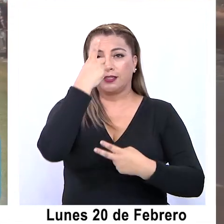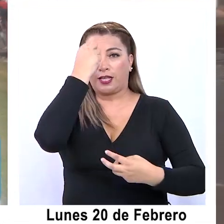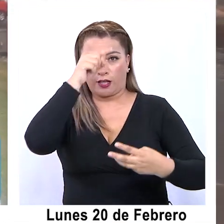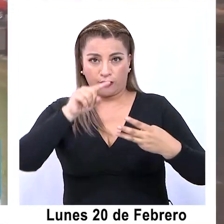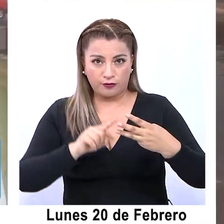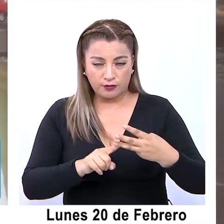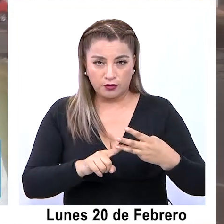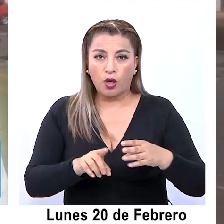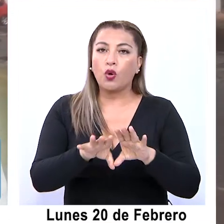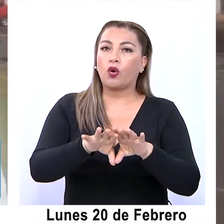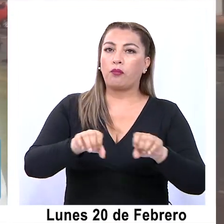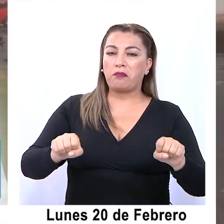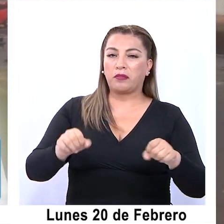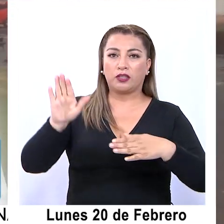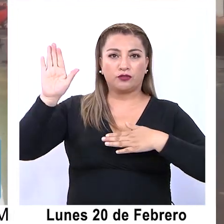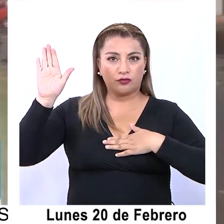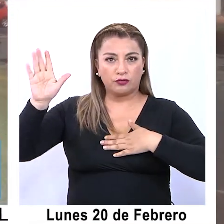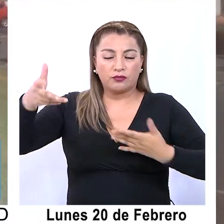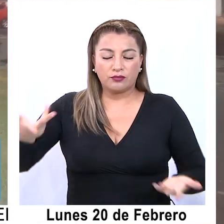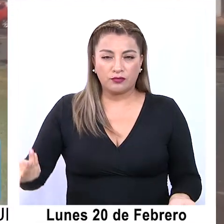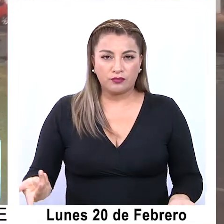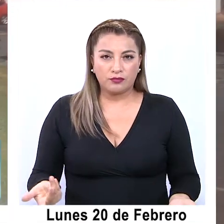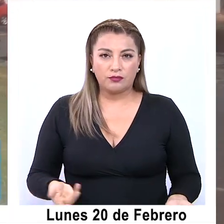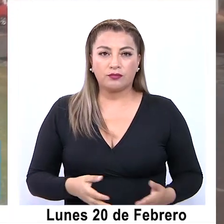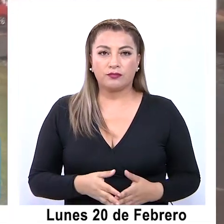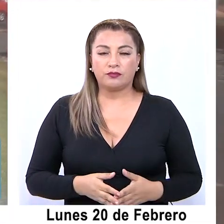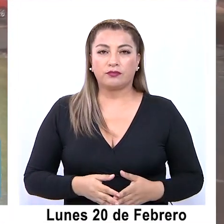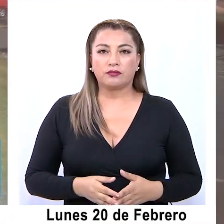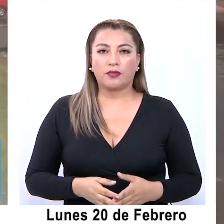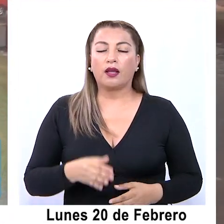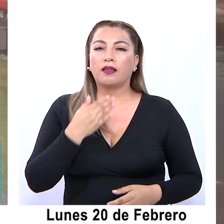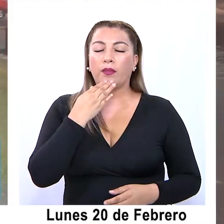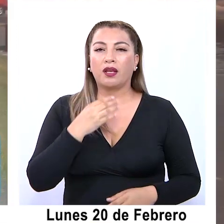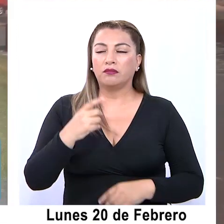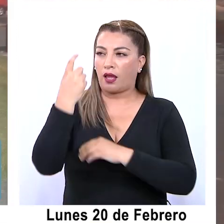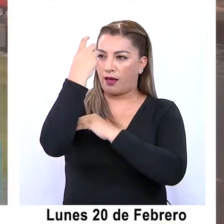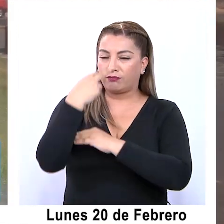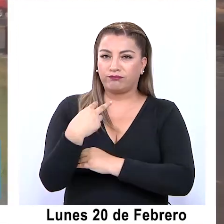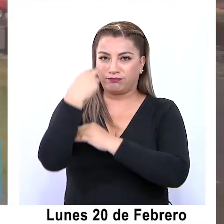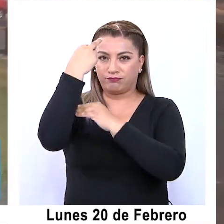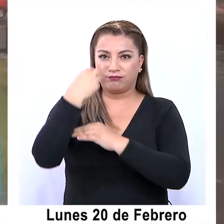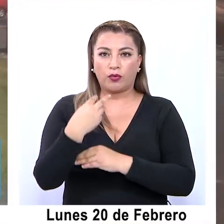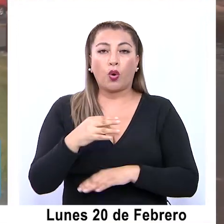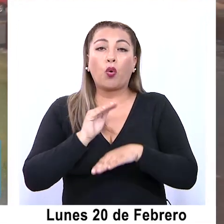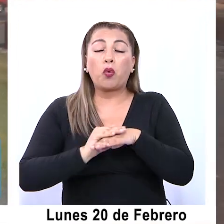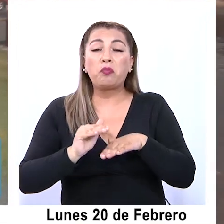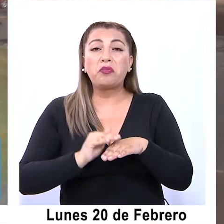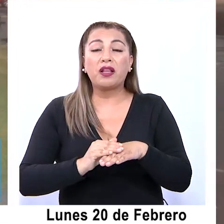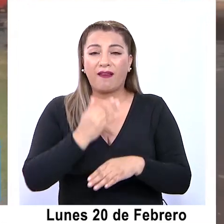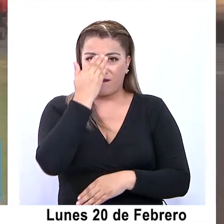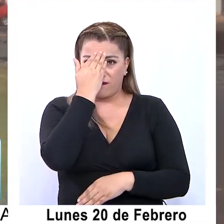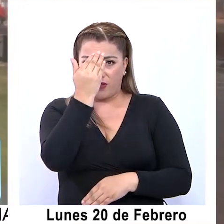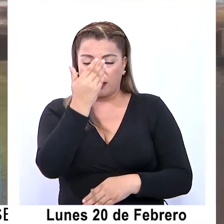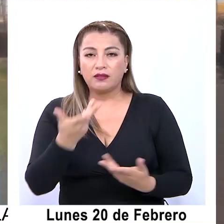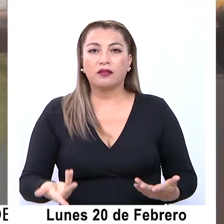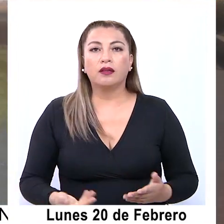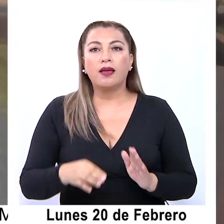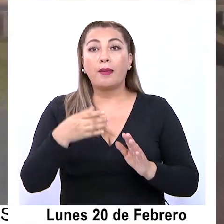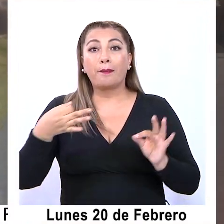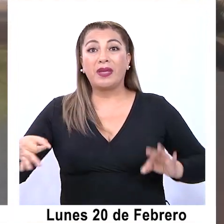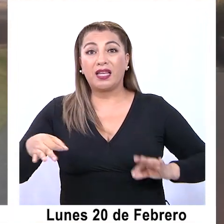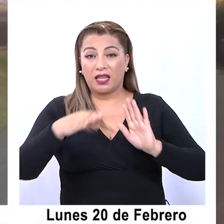compromiso, con autocrítica y humildad para enfrentar este proceso. La lista